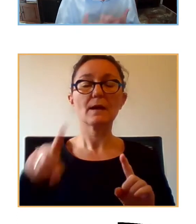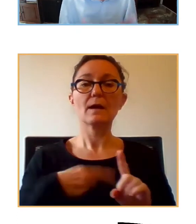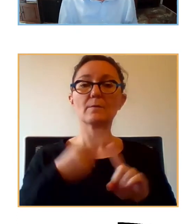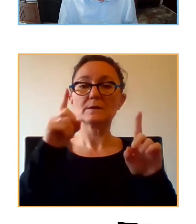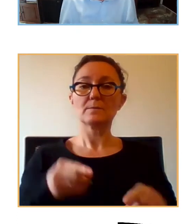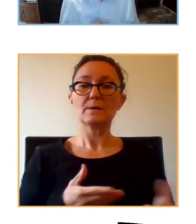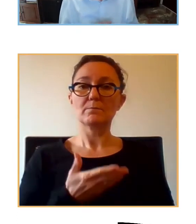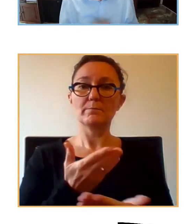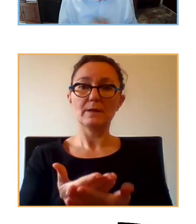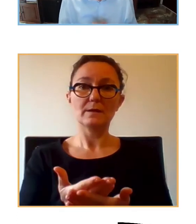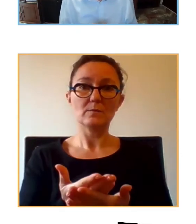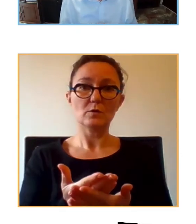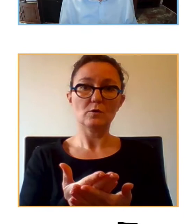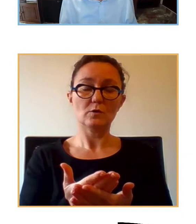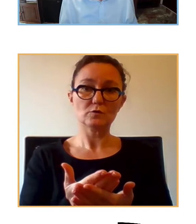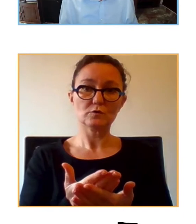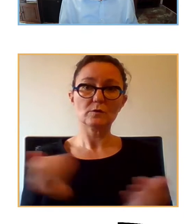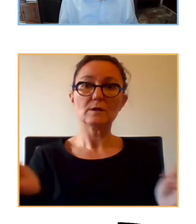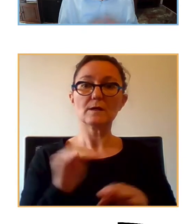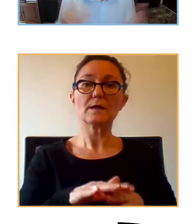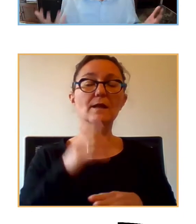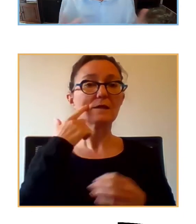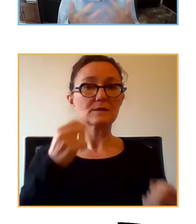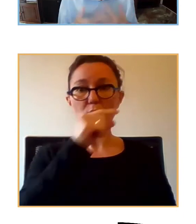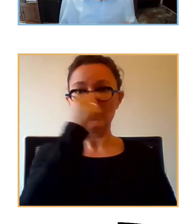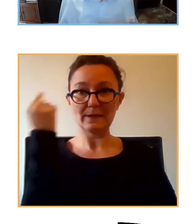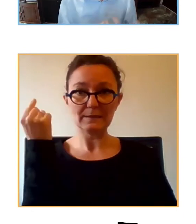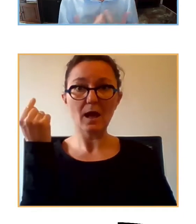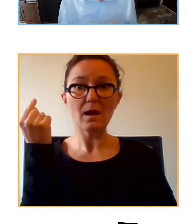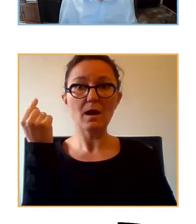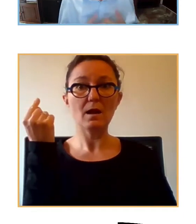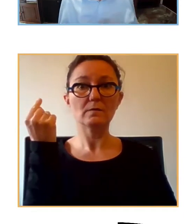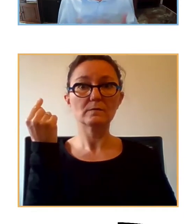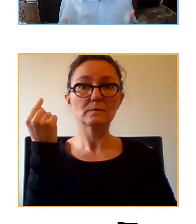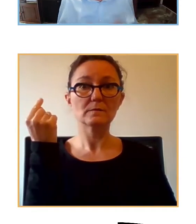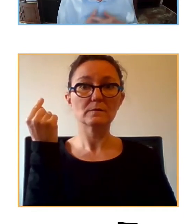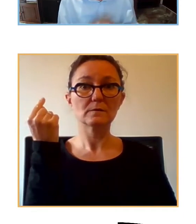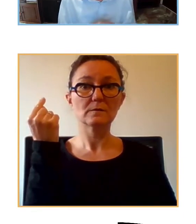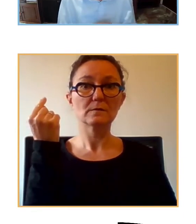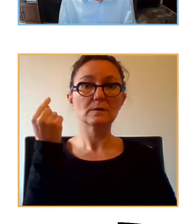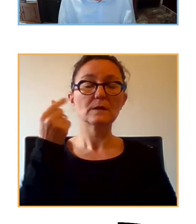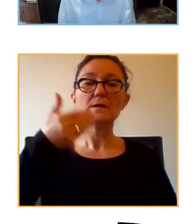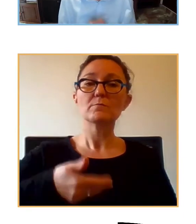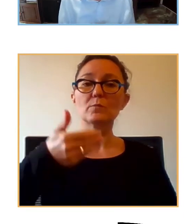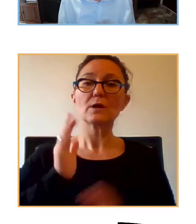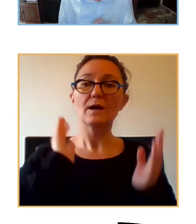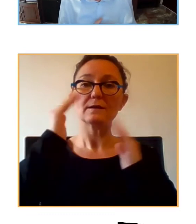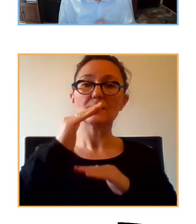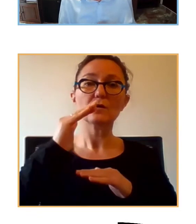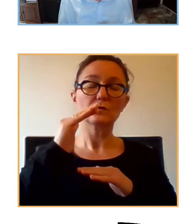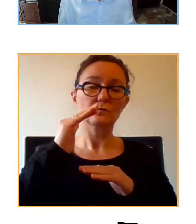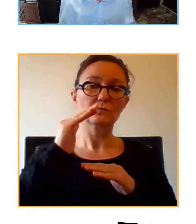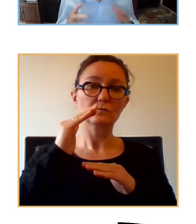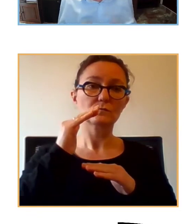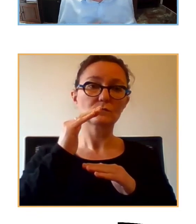la tramitación de una ley de salud mental, y otras cosas, pero bueno, queremos que el básico que permite la atención psicológica con terapias eficaces